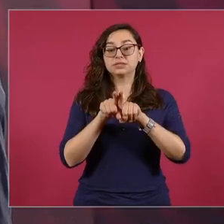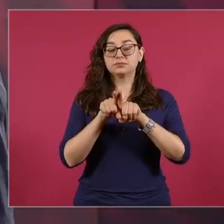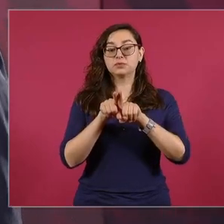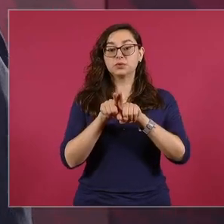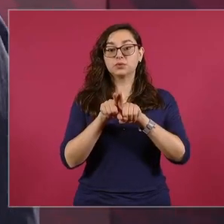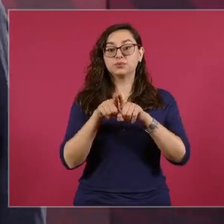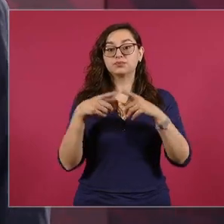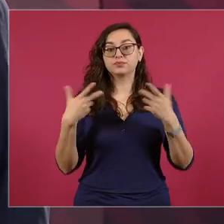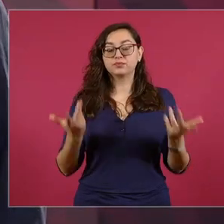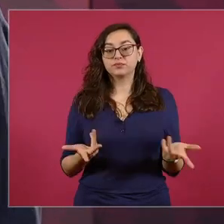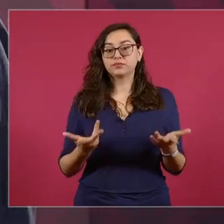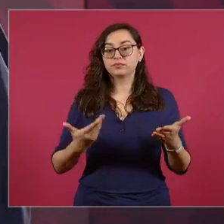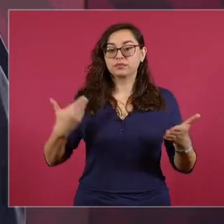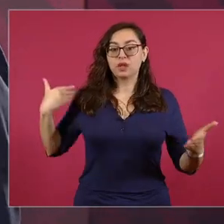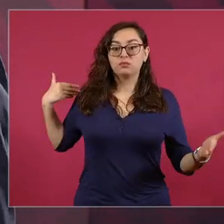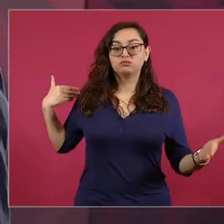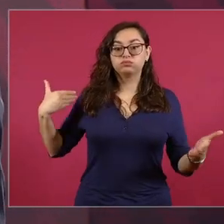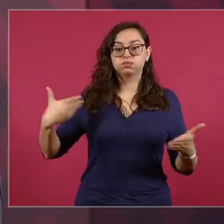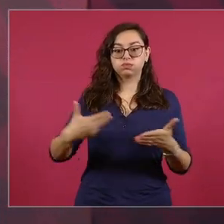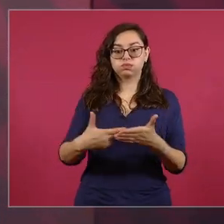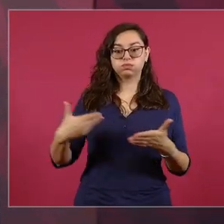en los últimos tiempos,